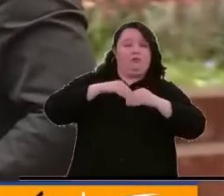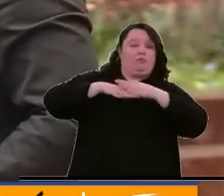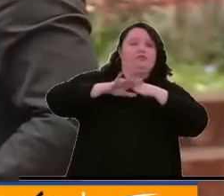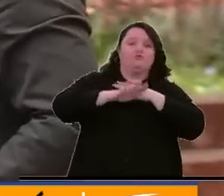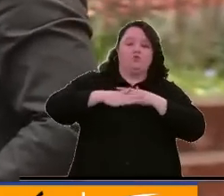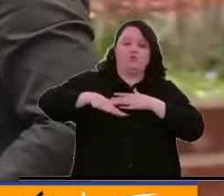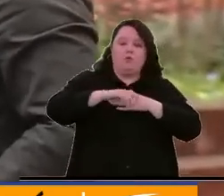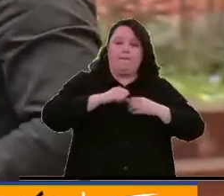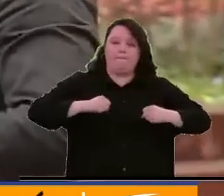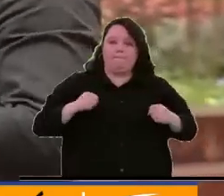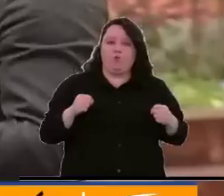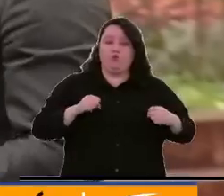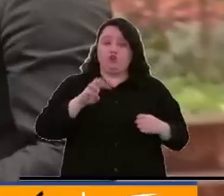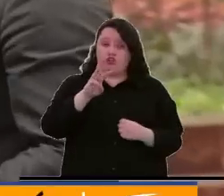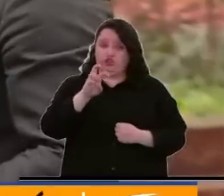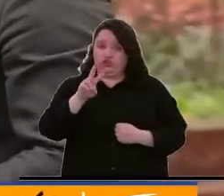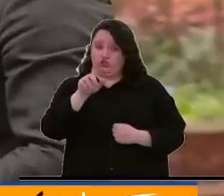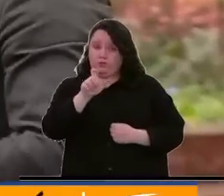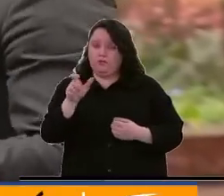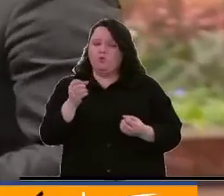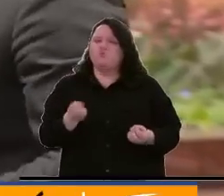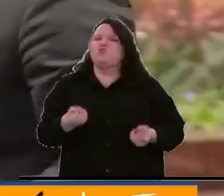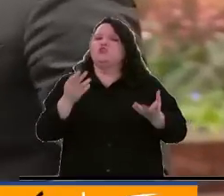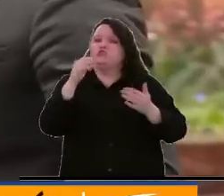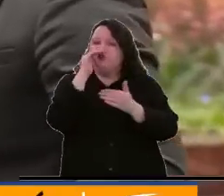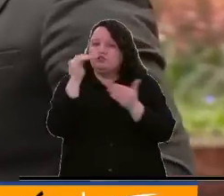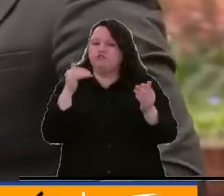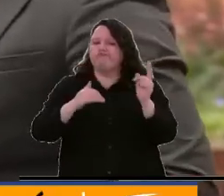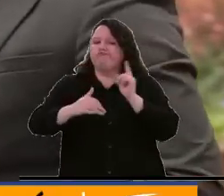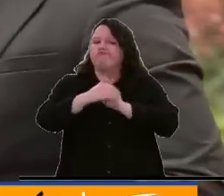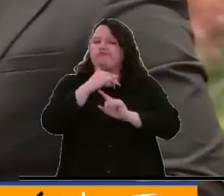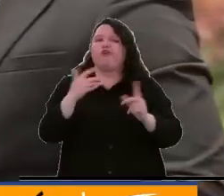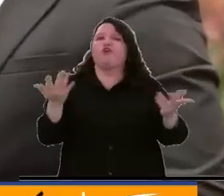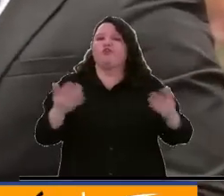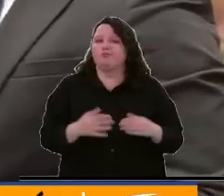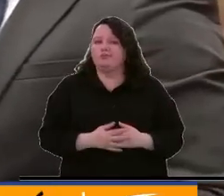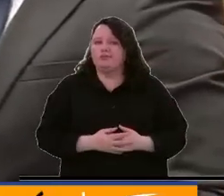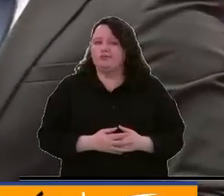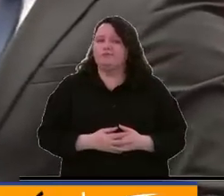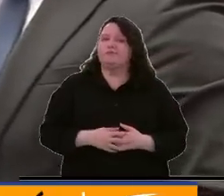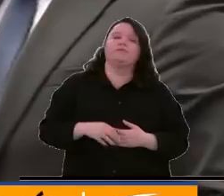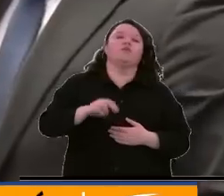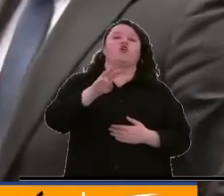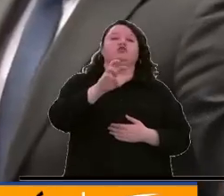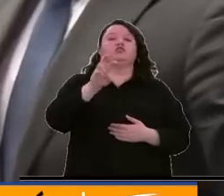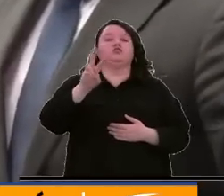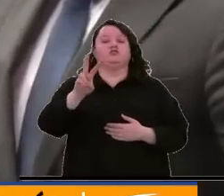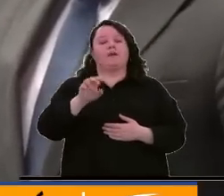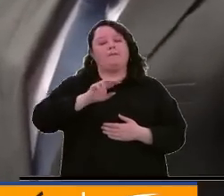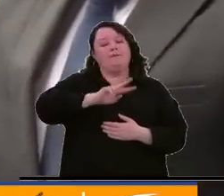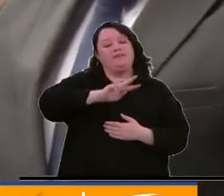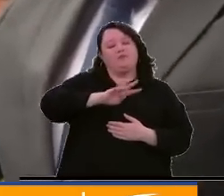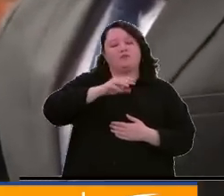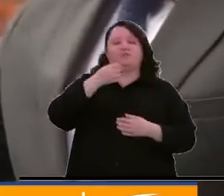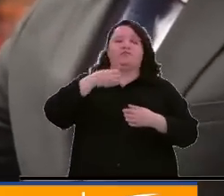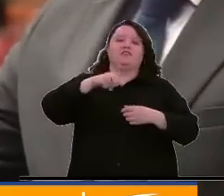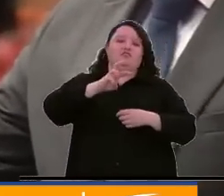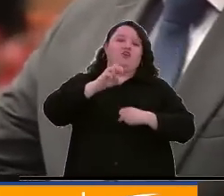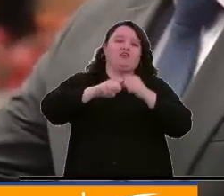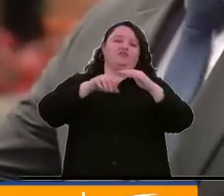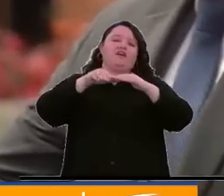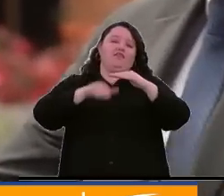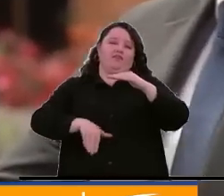Bogotá, 82 casos. ¿Cuántos son niños? ¿Cómo está el panorama en la capital? Esos 82, 24 son menores de edad. Tenemos